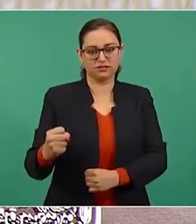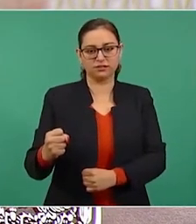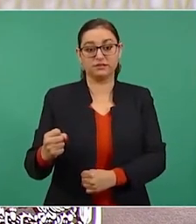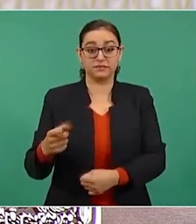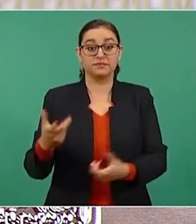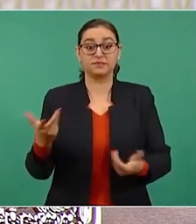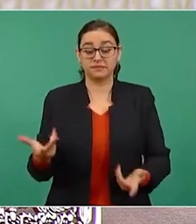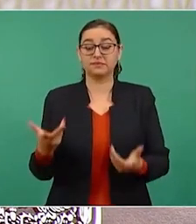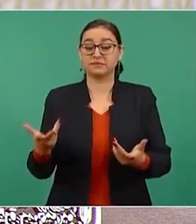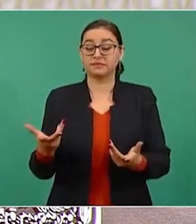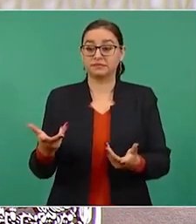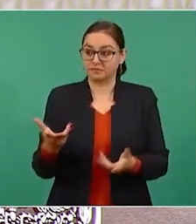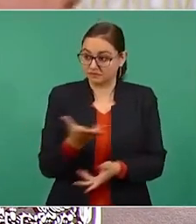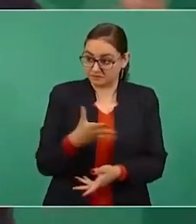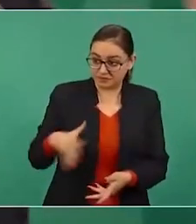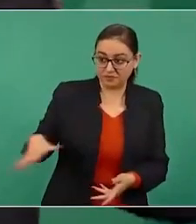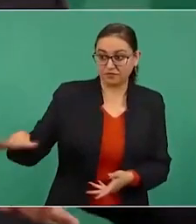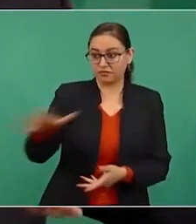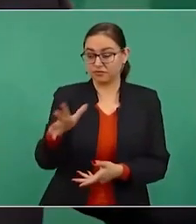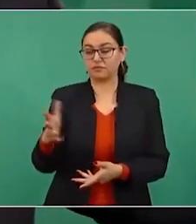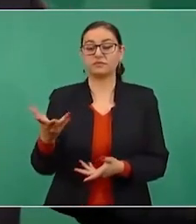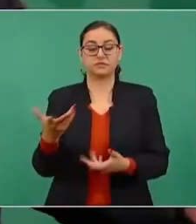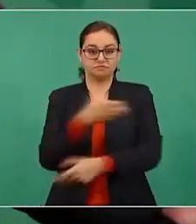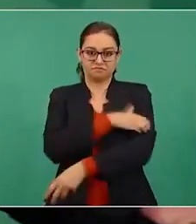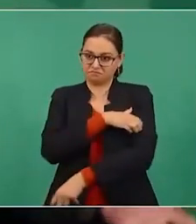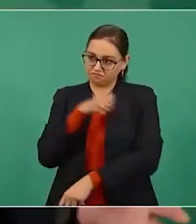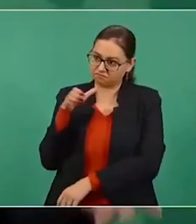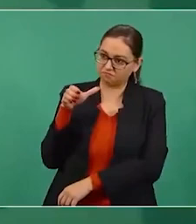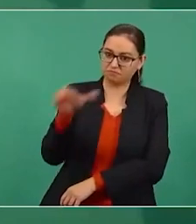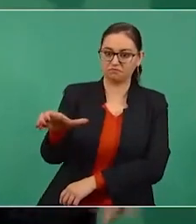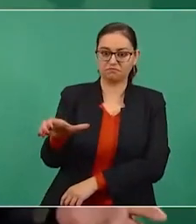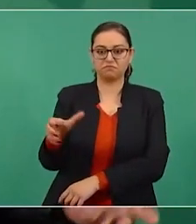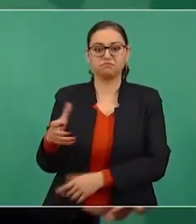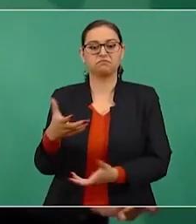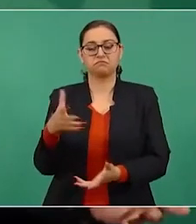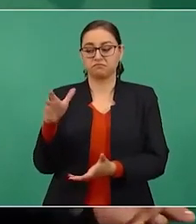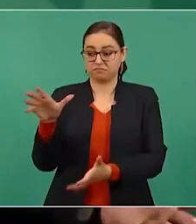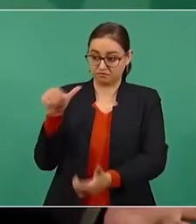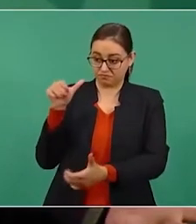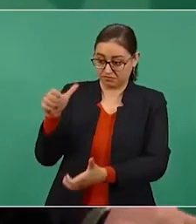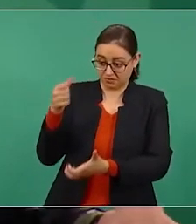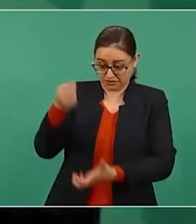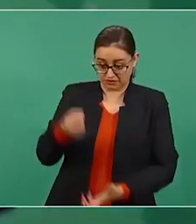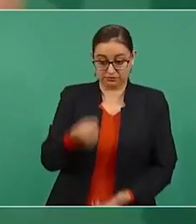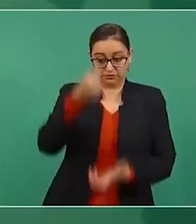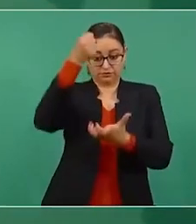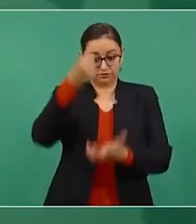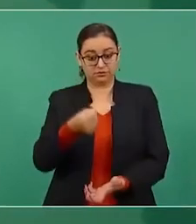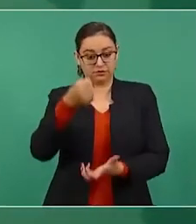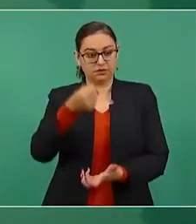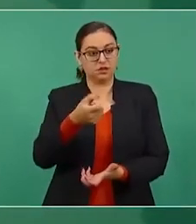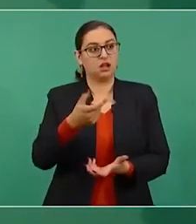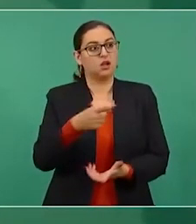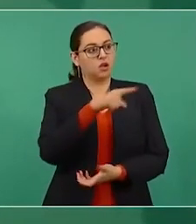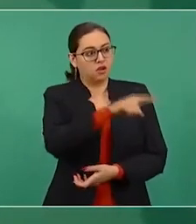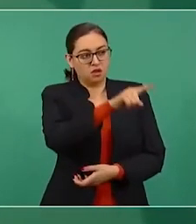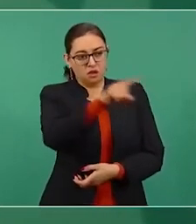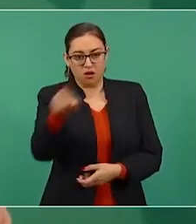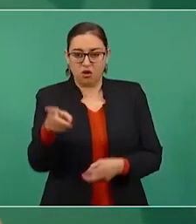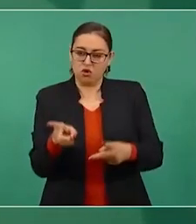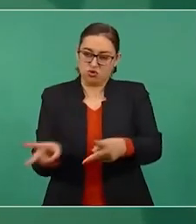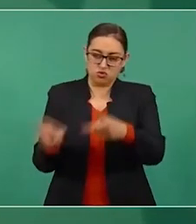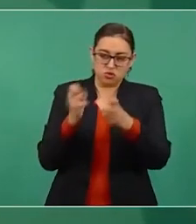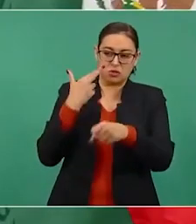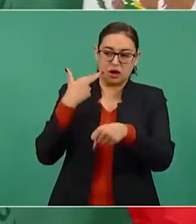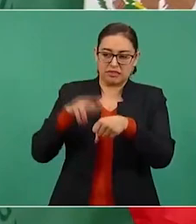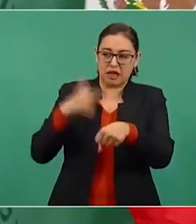Y es al pueblo al que se le está entregando el dinero que se ha rescatado de